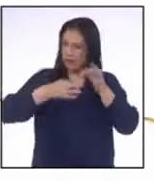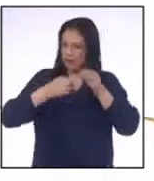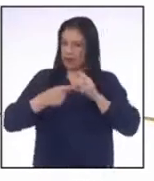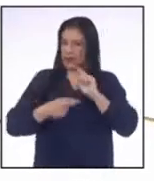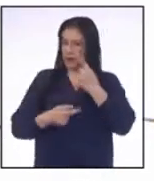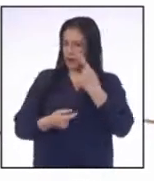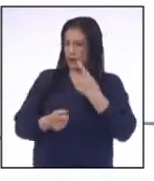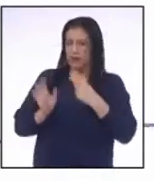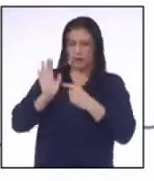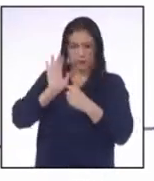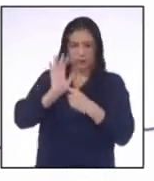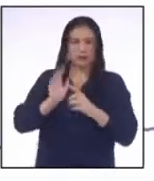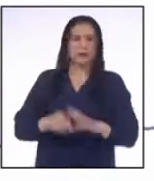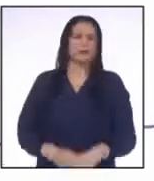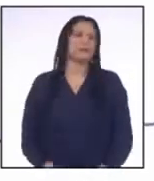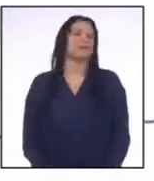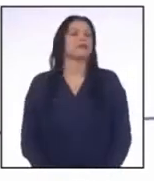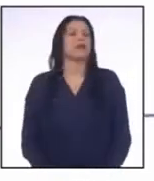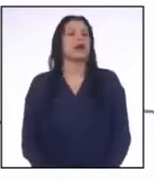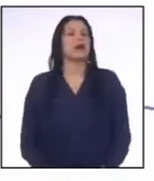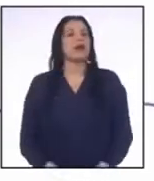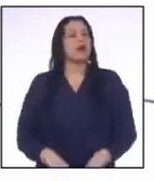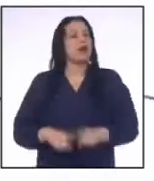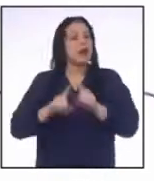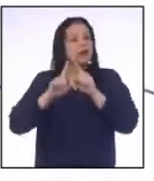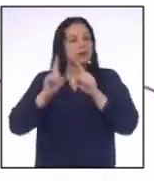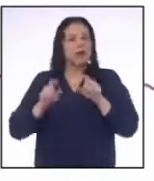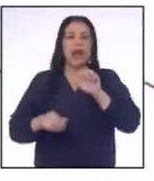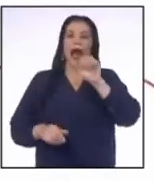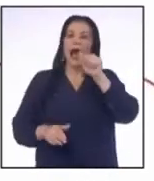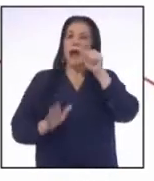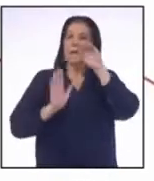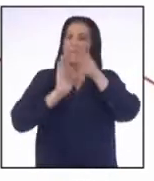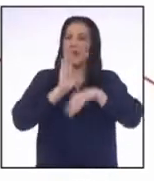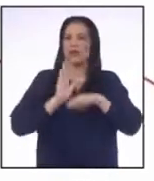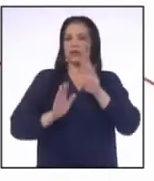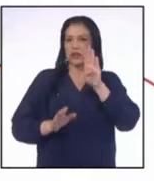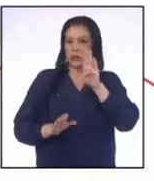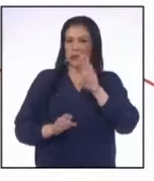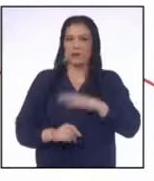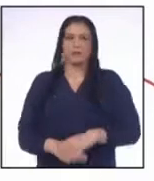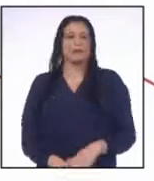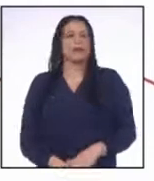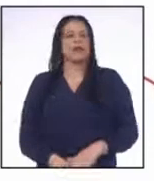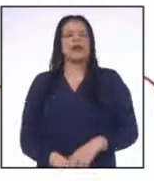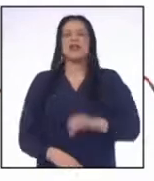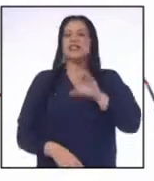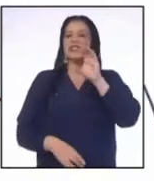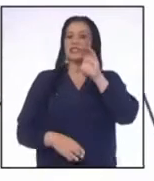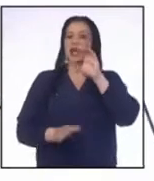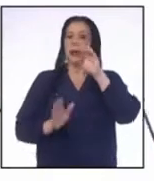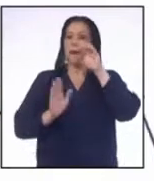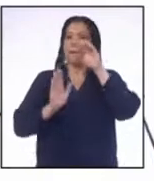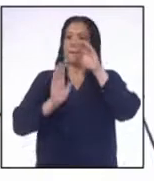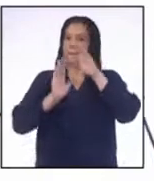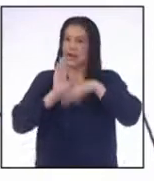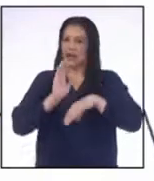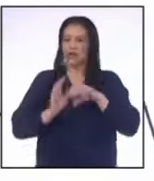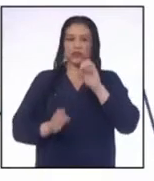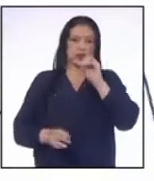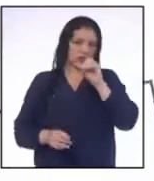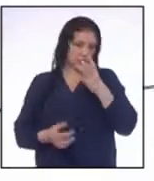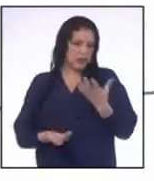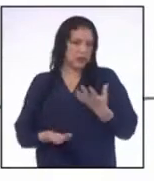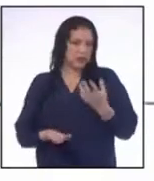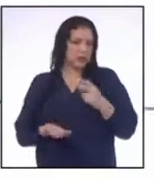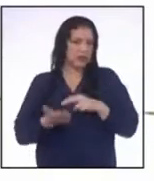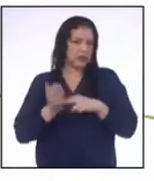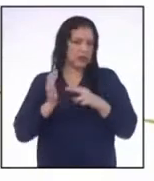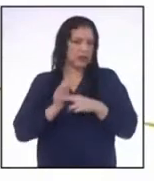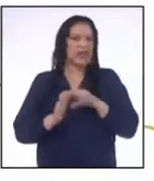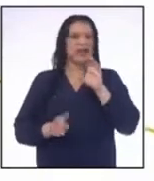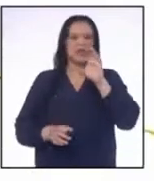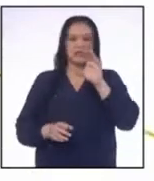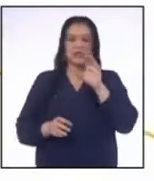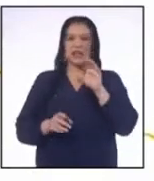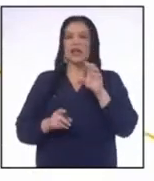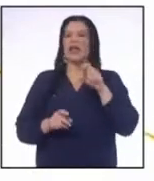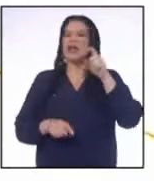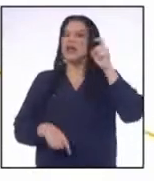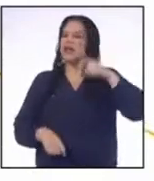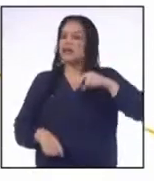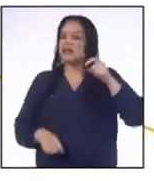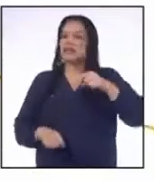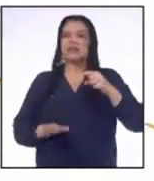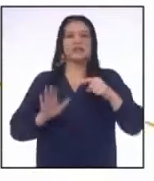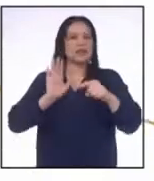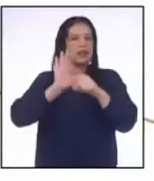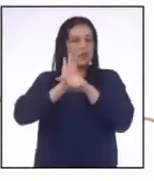expresión? Dada la desigualdad A es menor que B Para todo C menor que 0 Es decir, el valor de C siempre tiene que ser